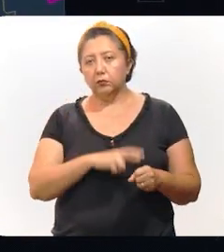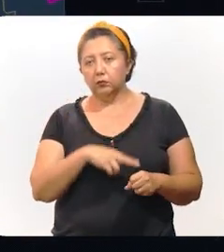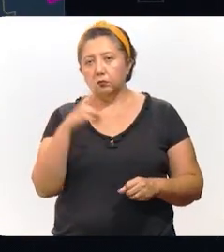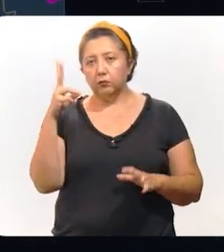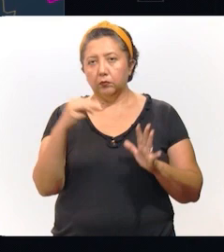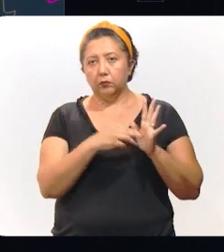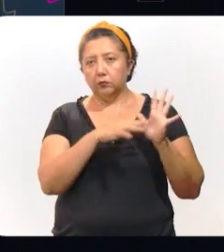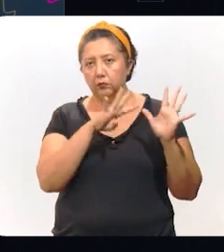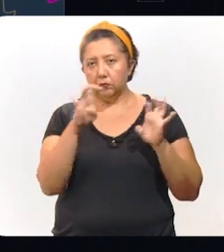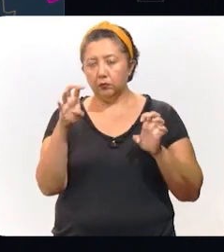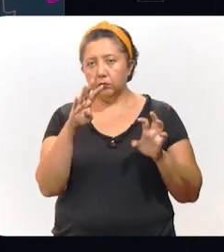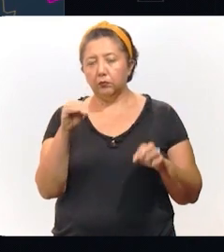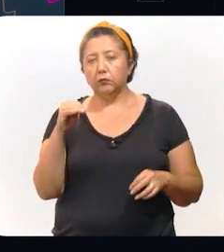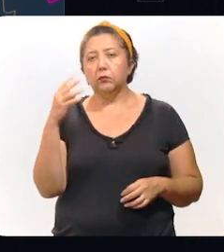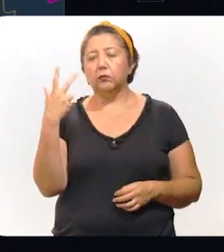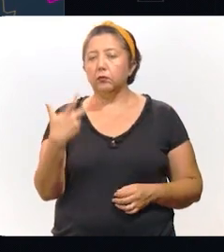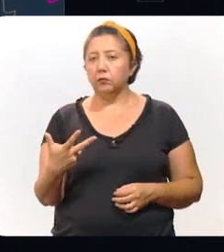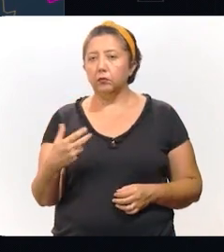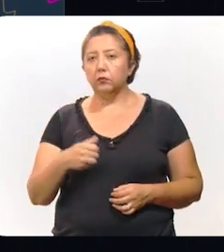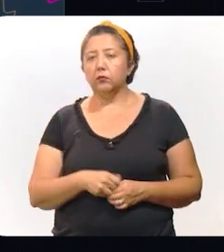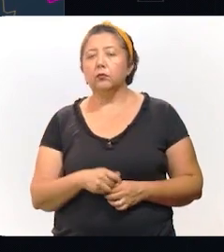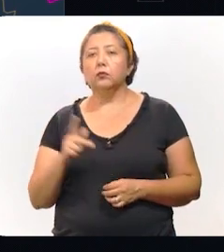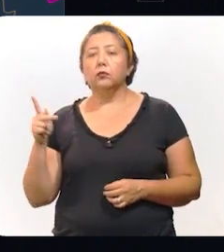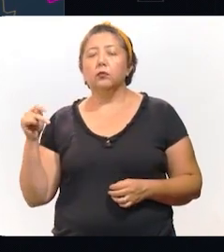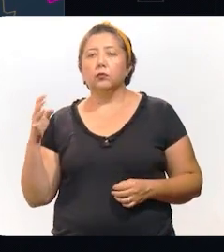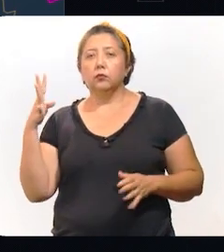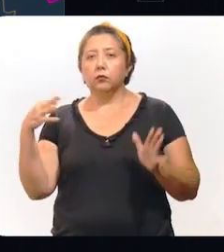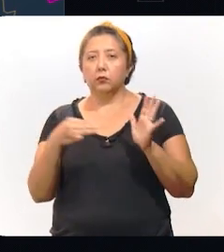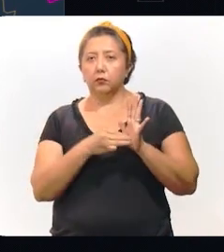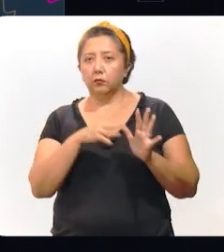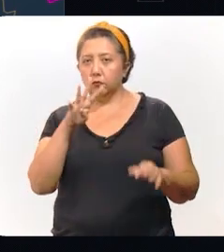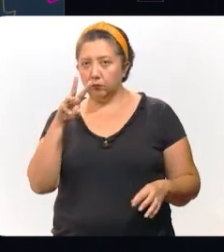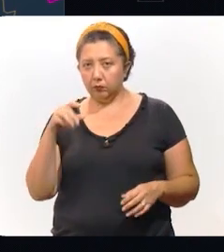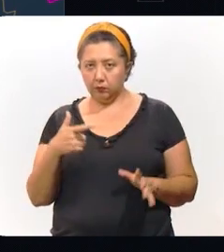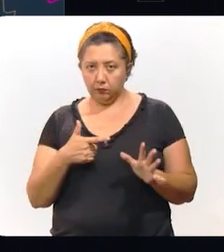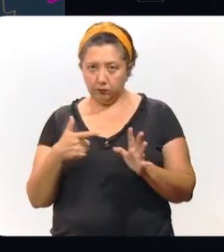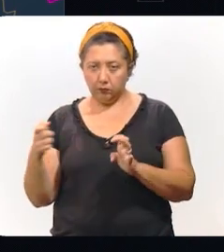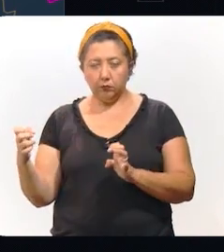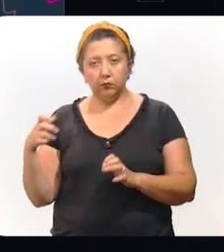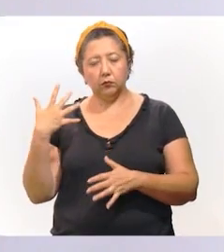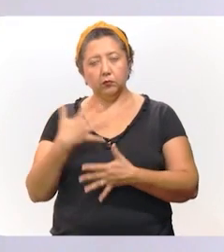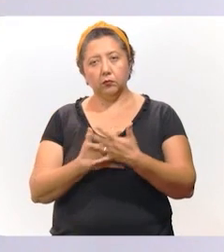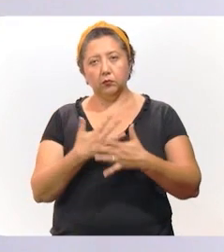sur, 2.998 y en la zona poniente, 4.715.